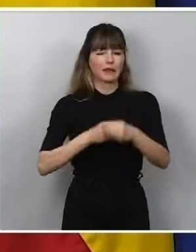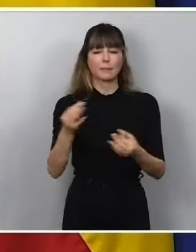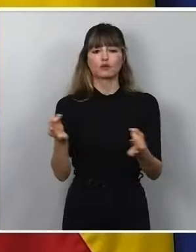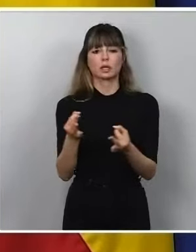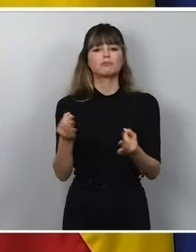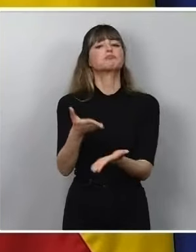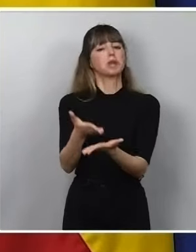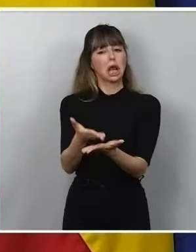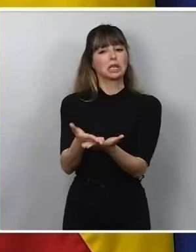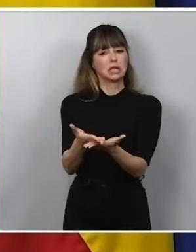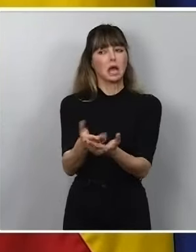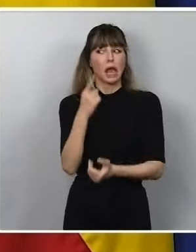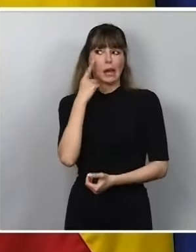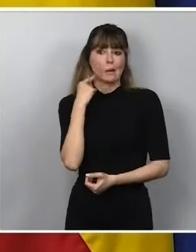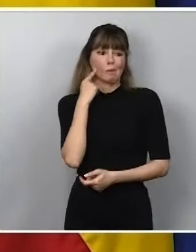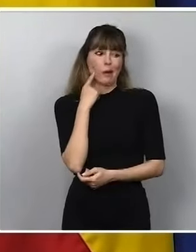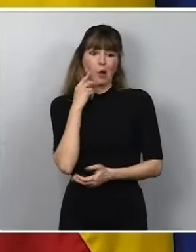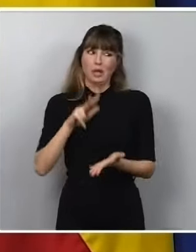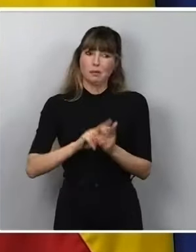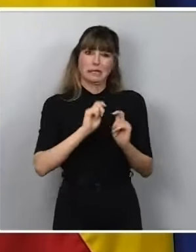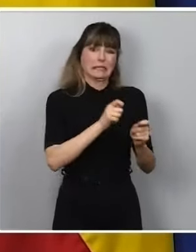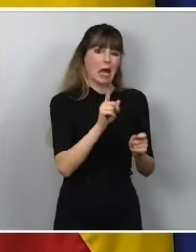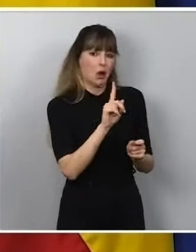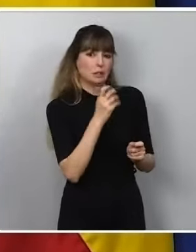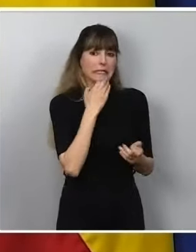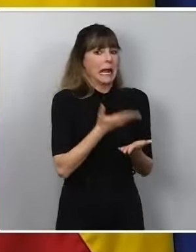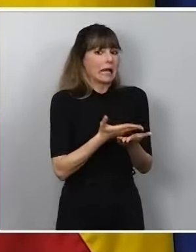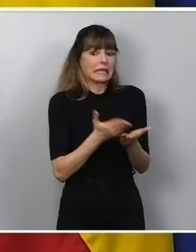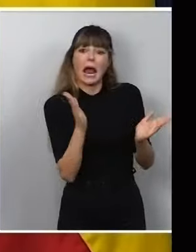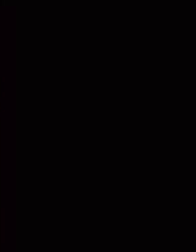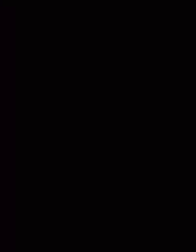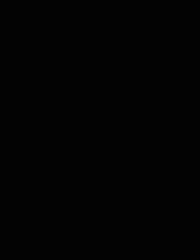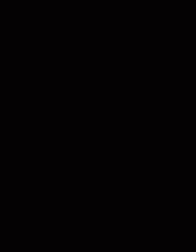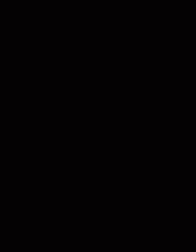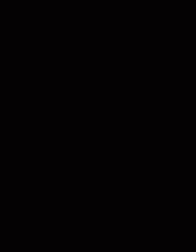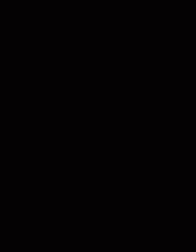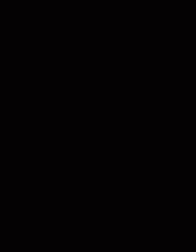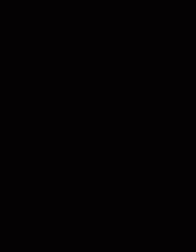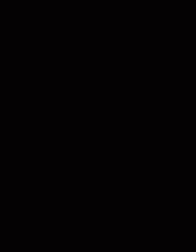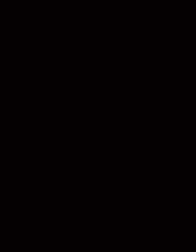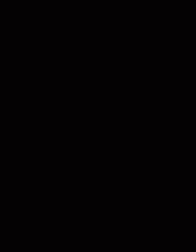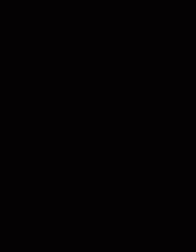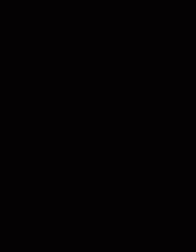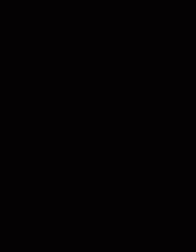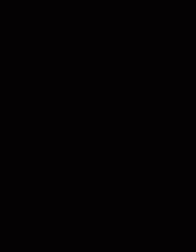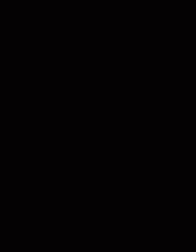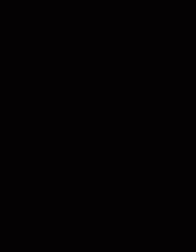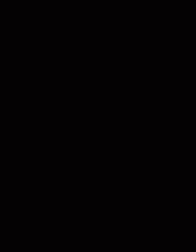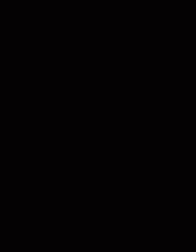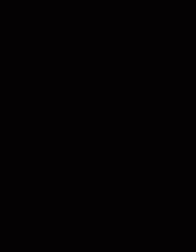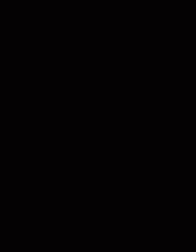dar esa garantía, que el banco igual no concedería la hipoteca, sino tiene esta garantía adicional. Y... LADO LADO LADO